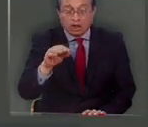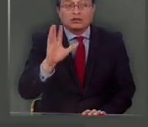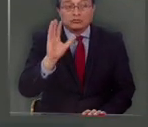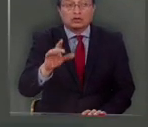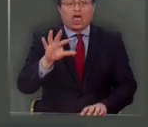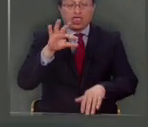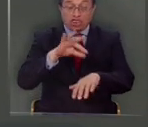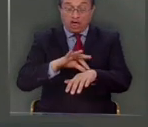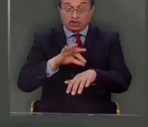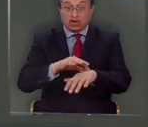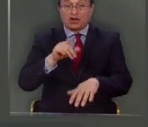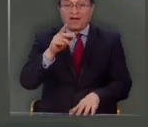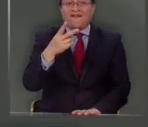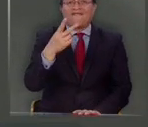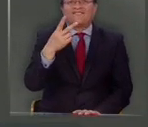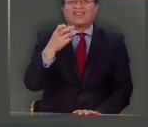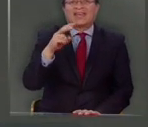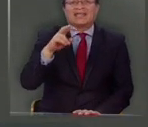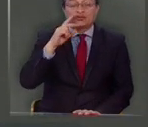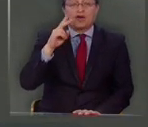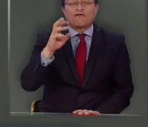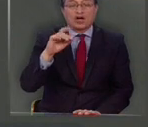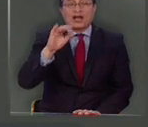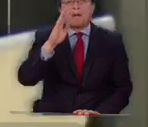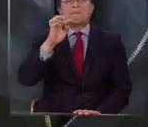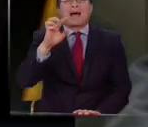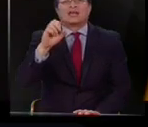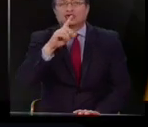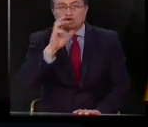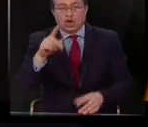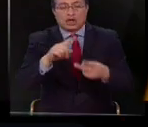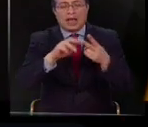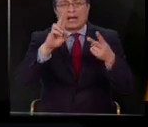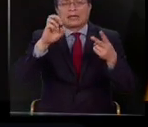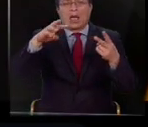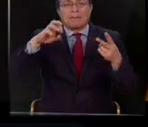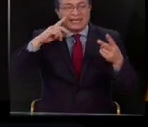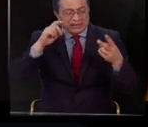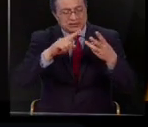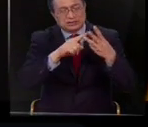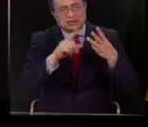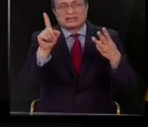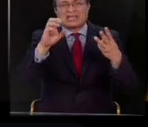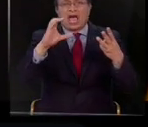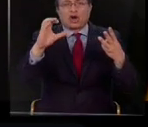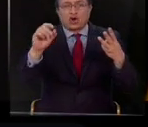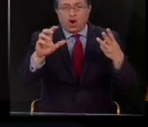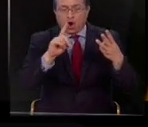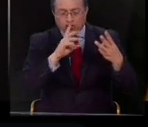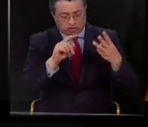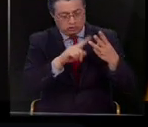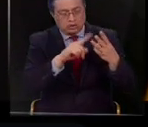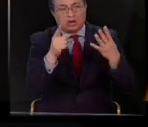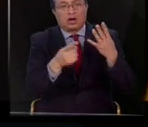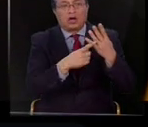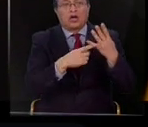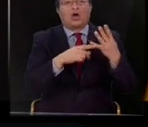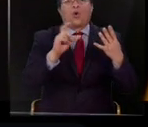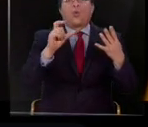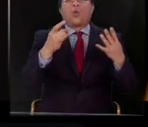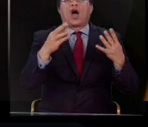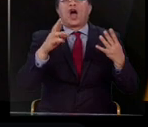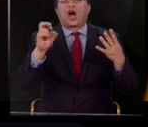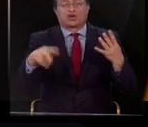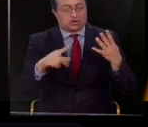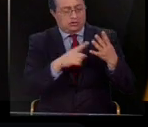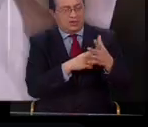doctor Vinicio Borja, doctor Diego Pastor, doctor Miguel Ramírez, doctor Patricio Sacoto, doctor Jorge Huérrón,